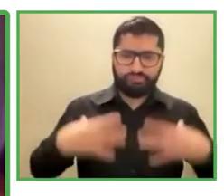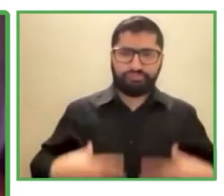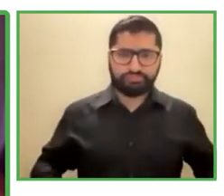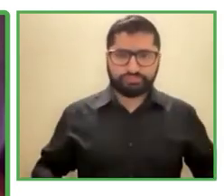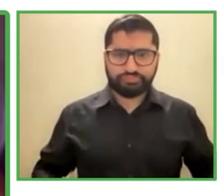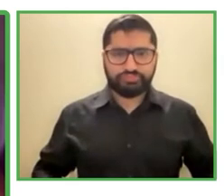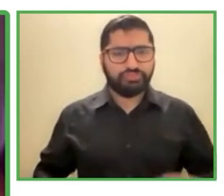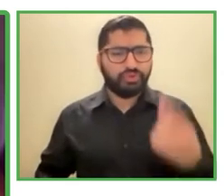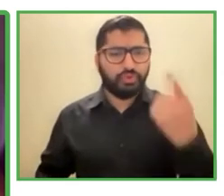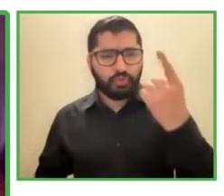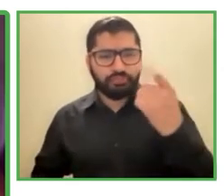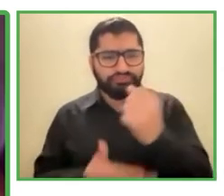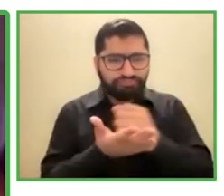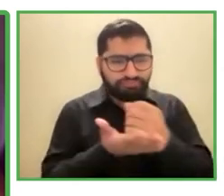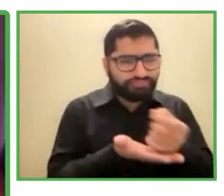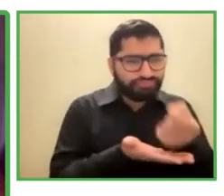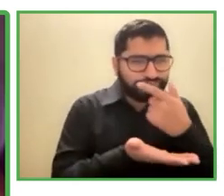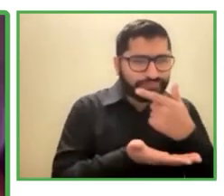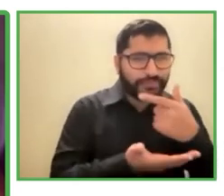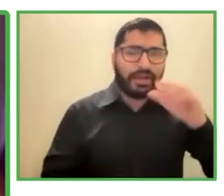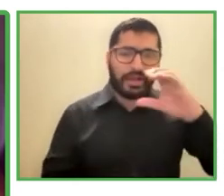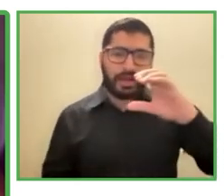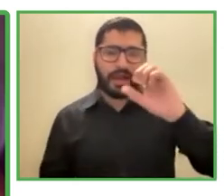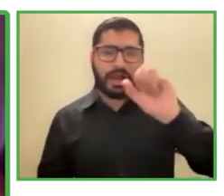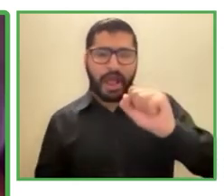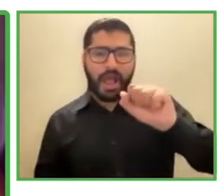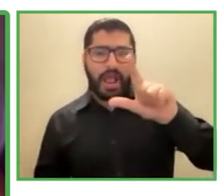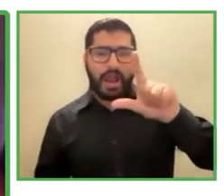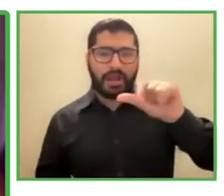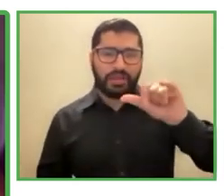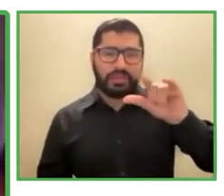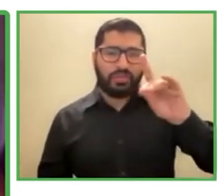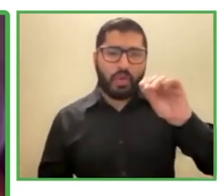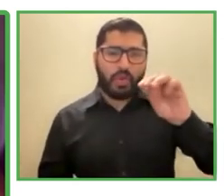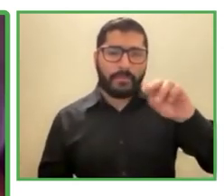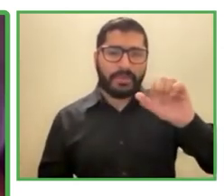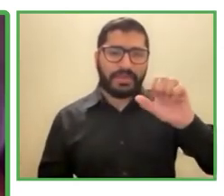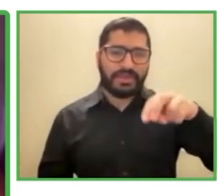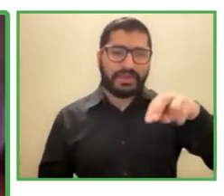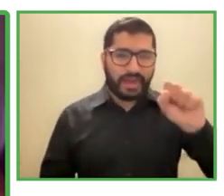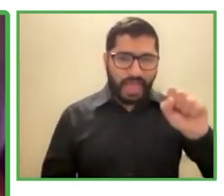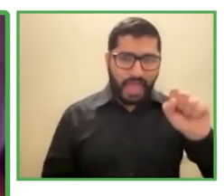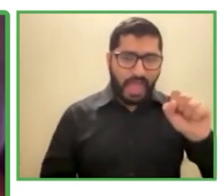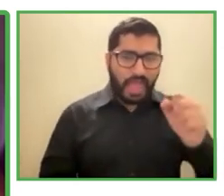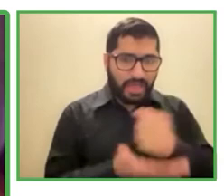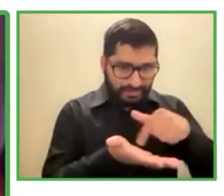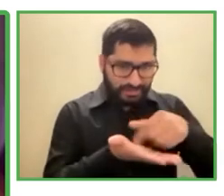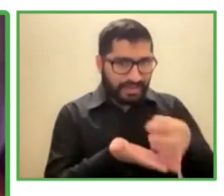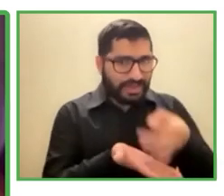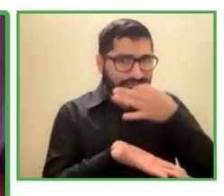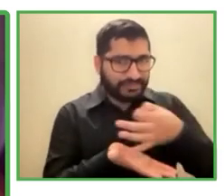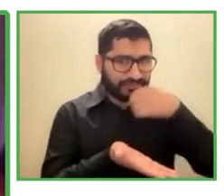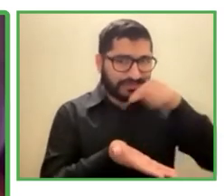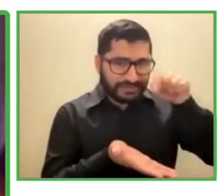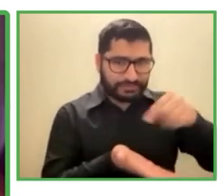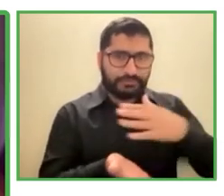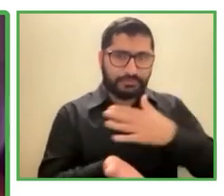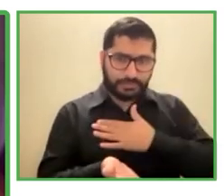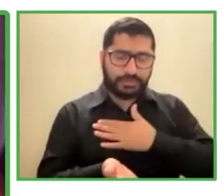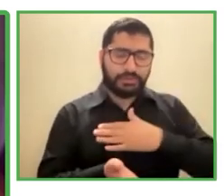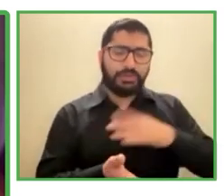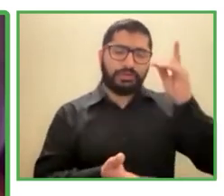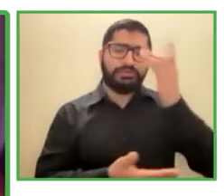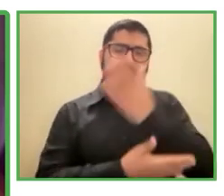talidomida y eso bueno afortunadamente mi discapacidad es menor no es algo